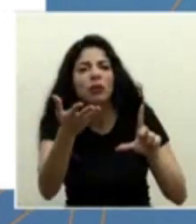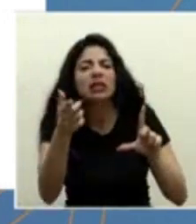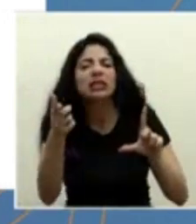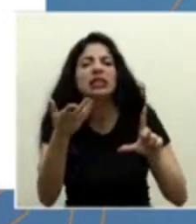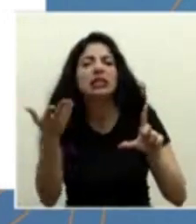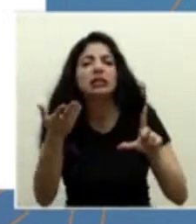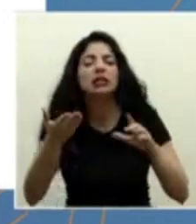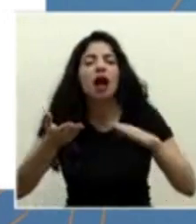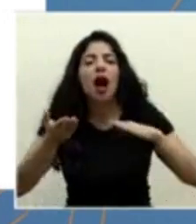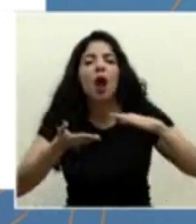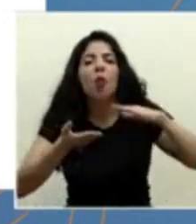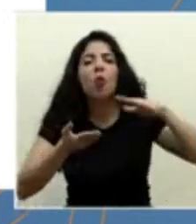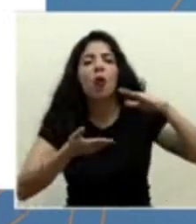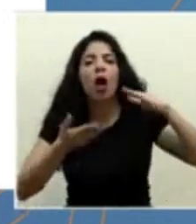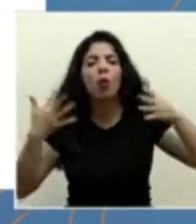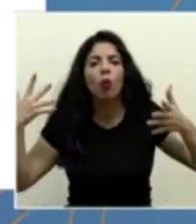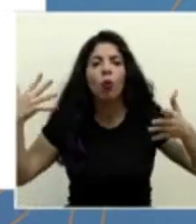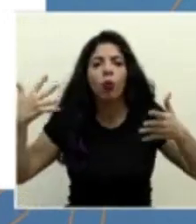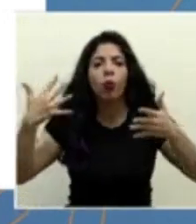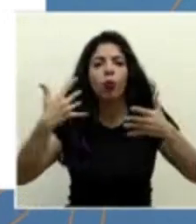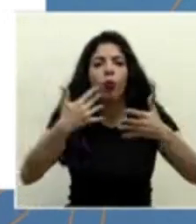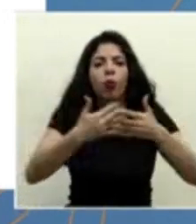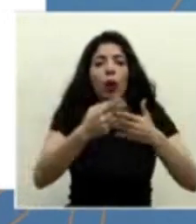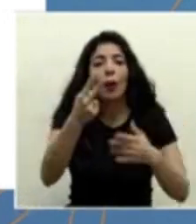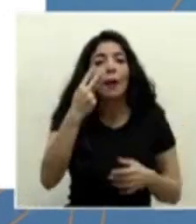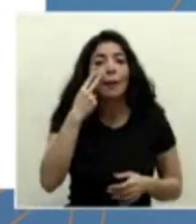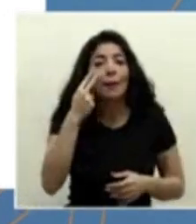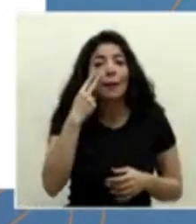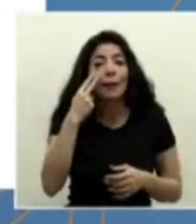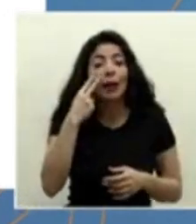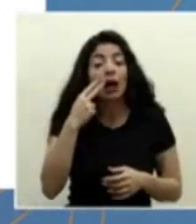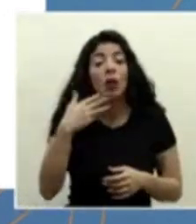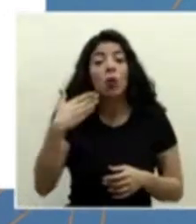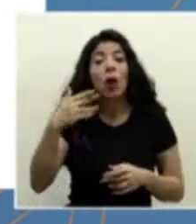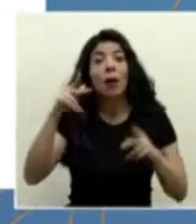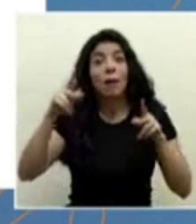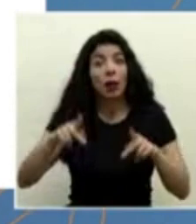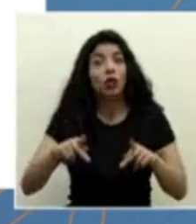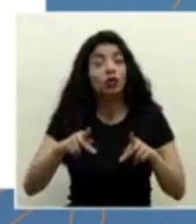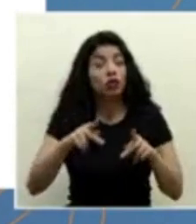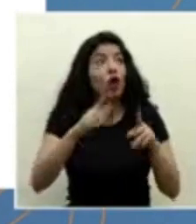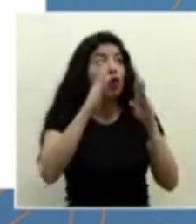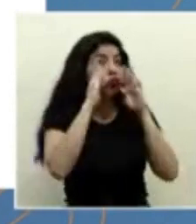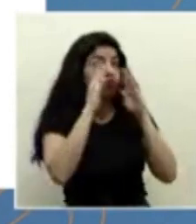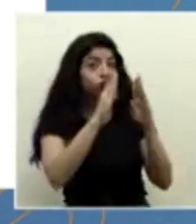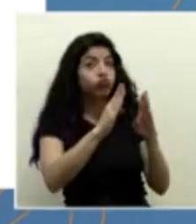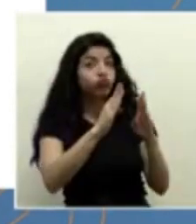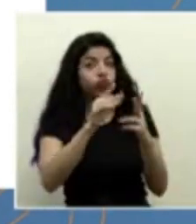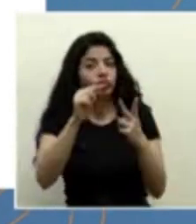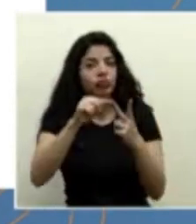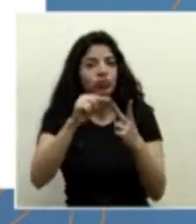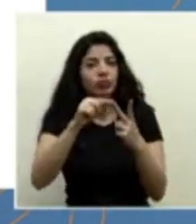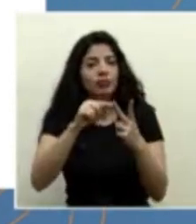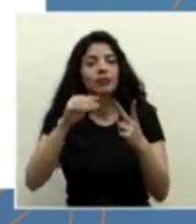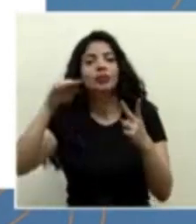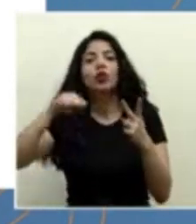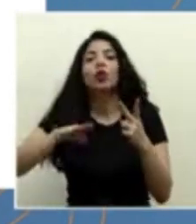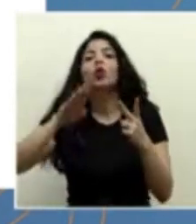los acumulados. Ustedes ven ahí que con el acatamiento, que sería la curva...